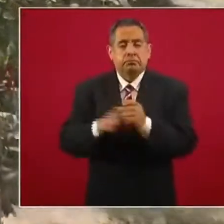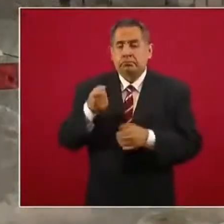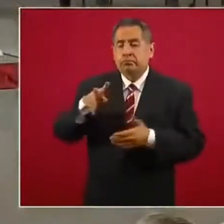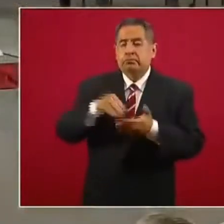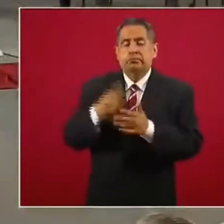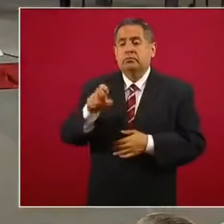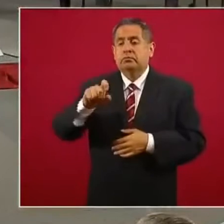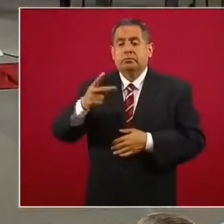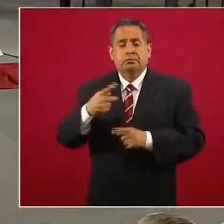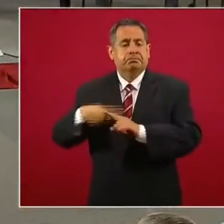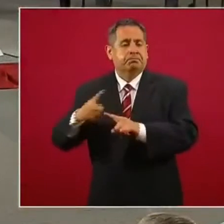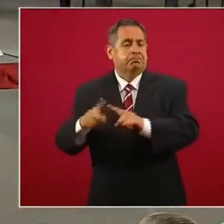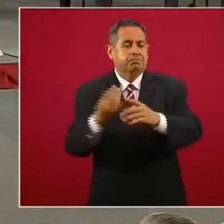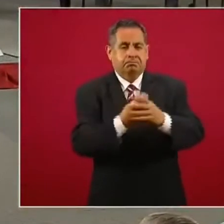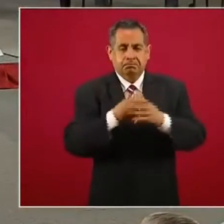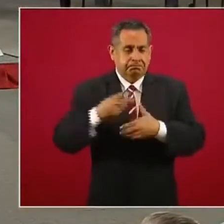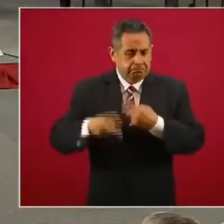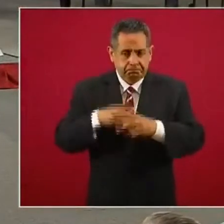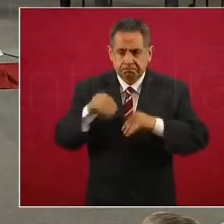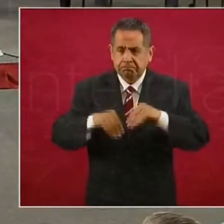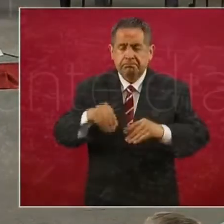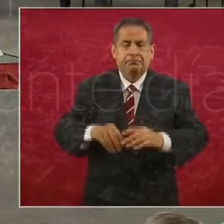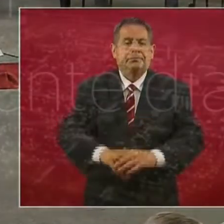.222 especies en desarrollo.